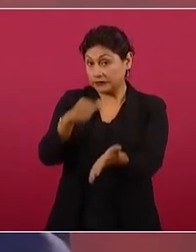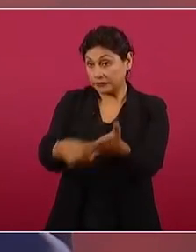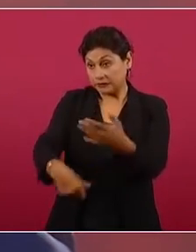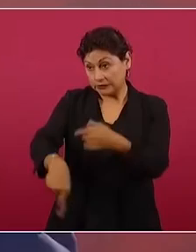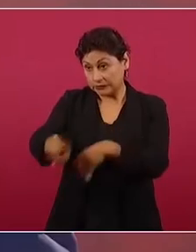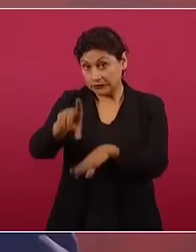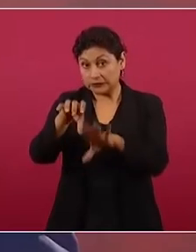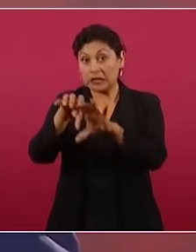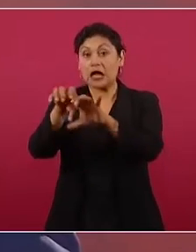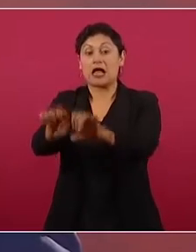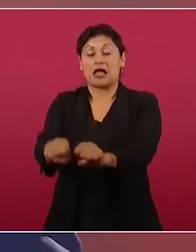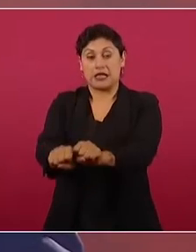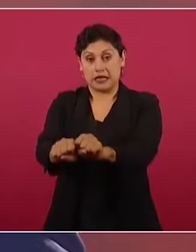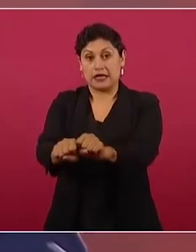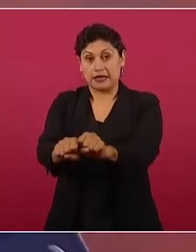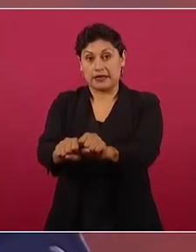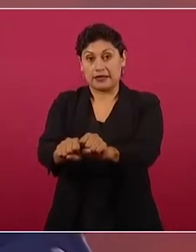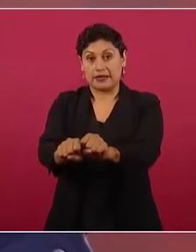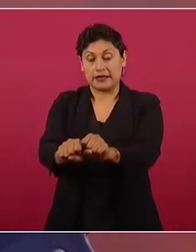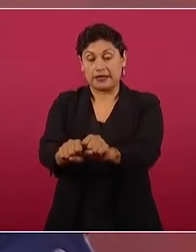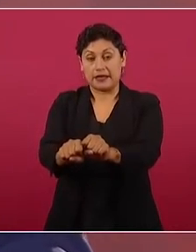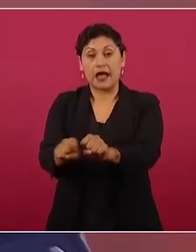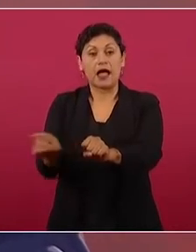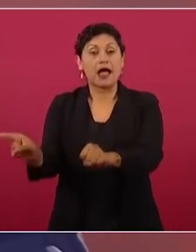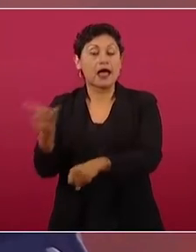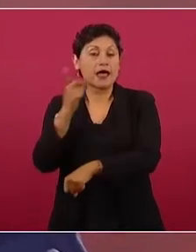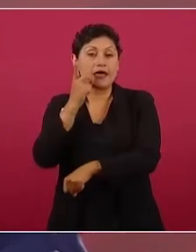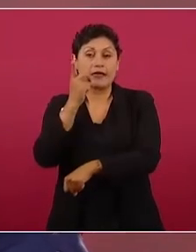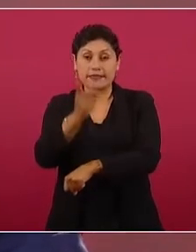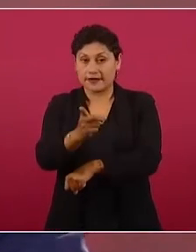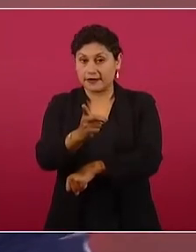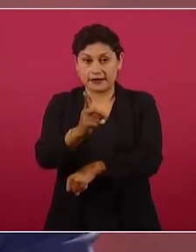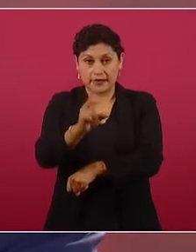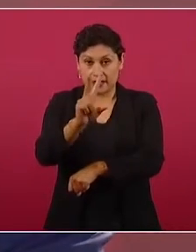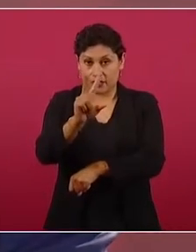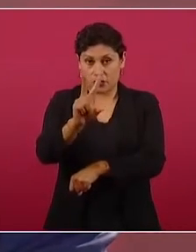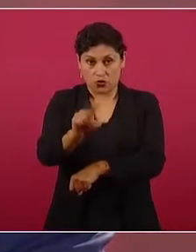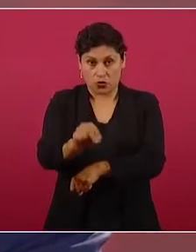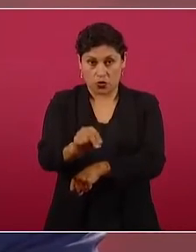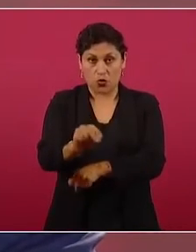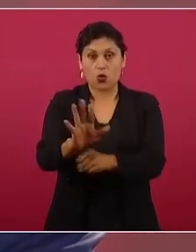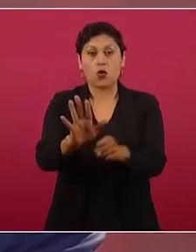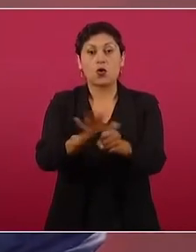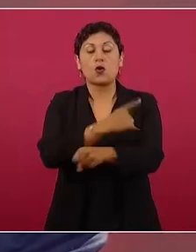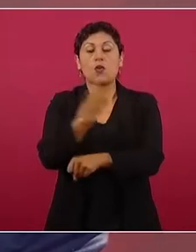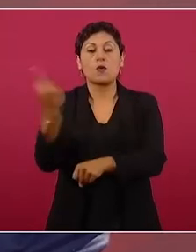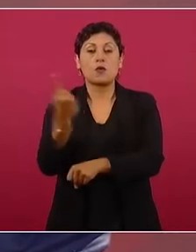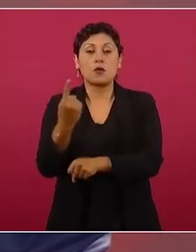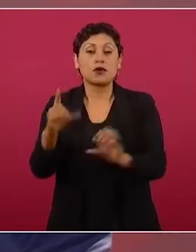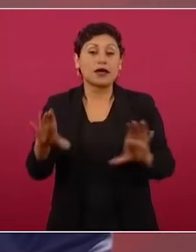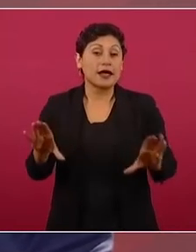corresponder al Poder Legislativo local